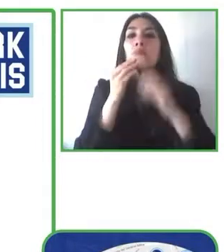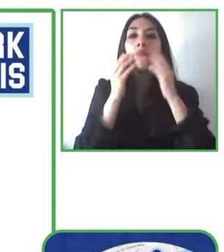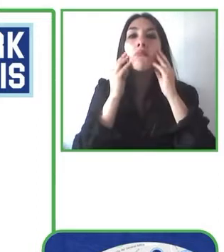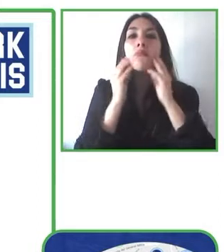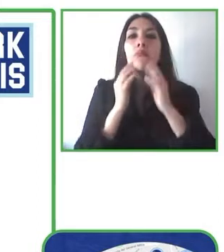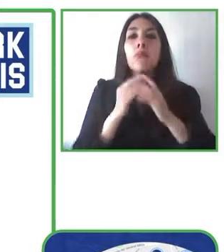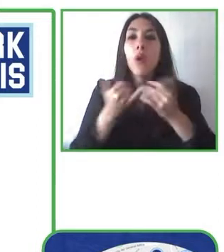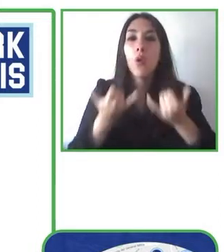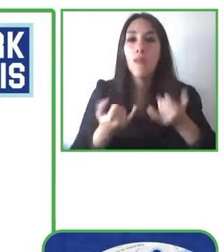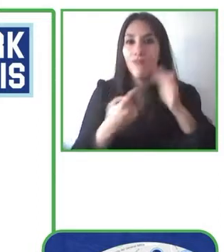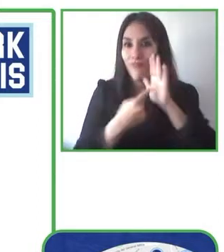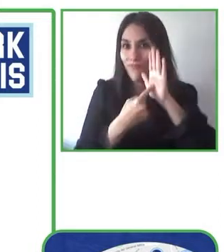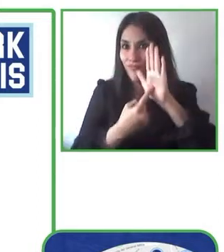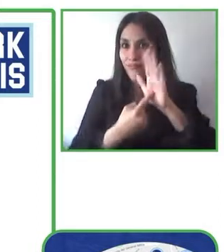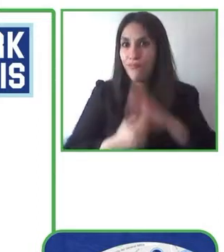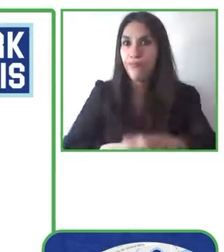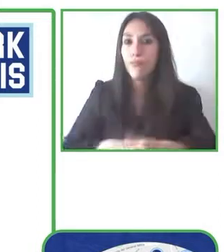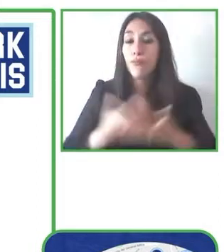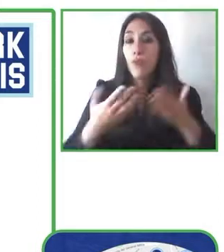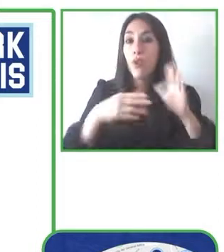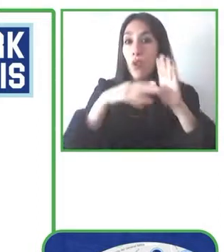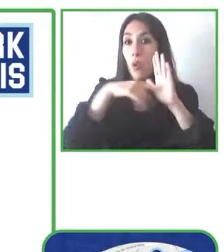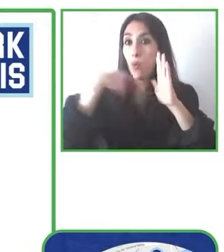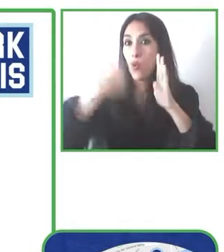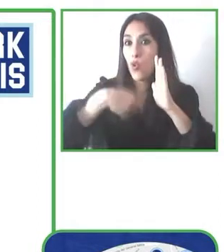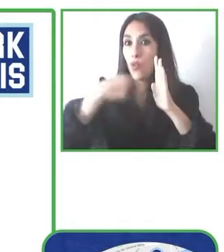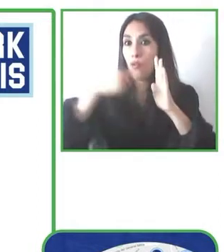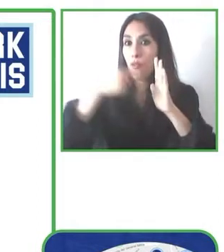que se